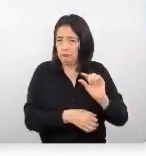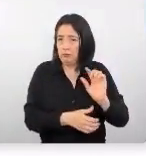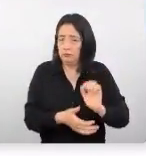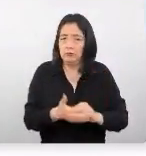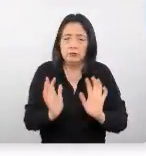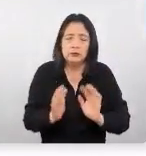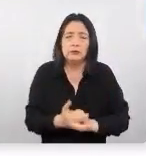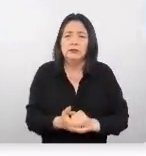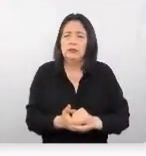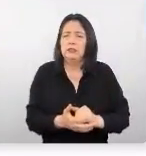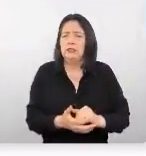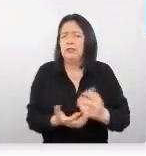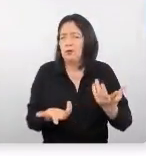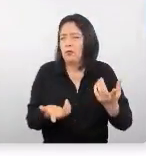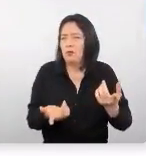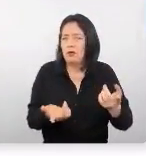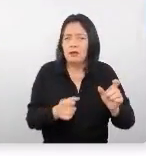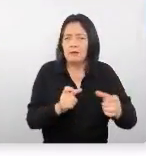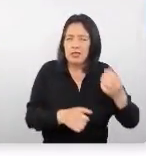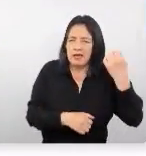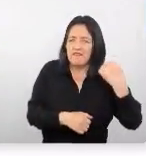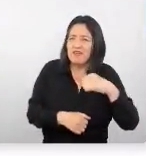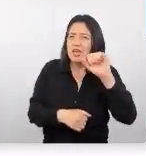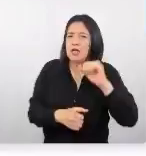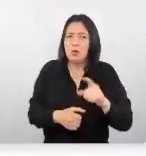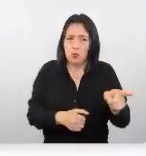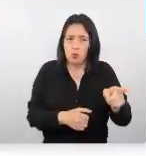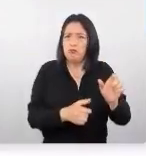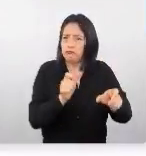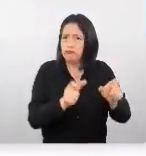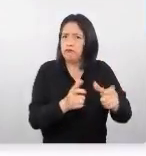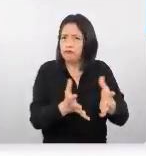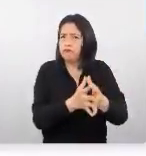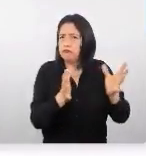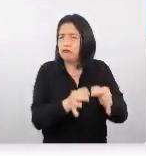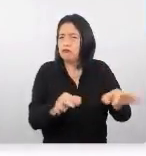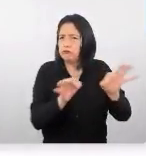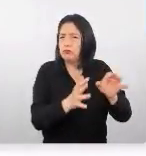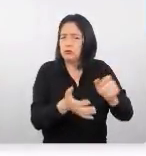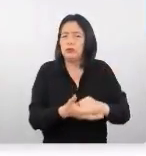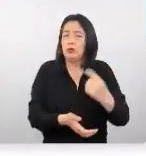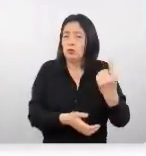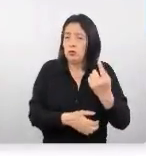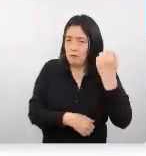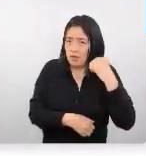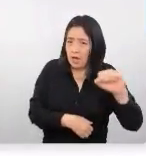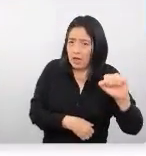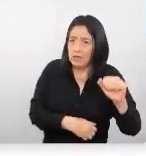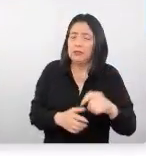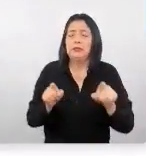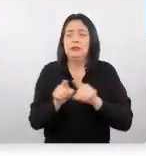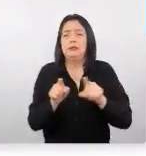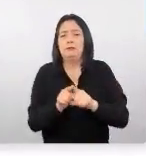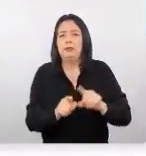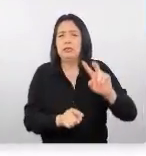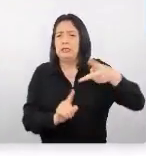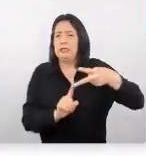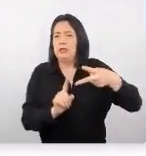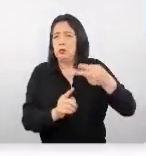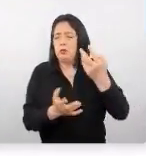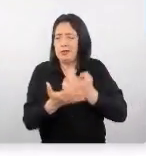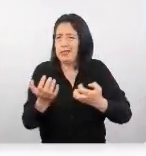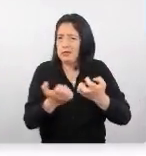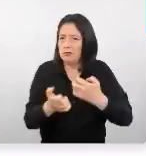de hecho a nivel viajes es un mercado bastante importante y no solo a nivel viajes sino es que es la segunda economía